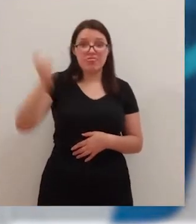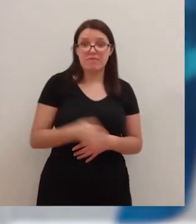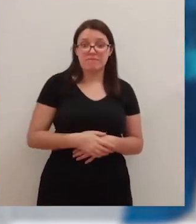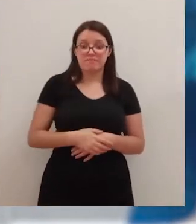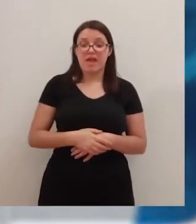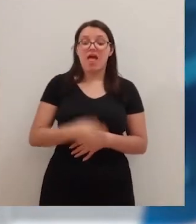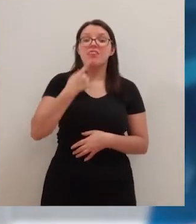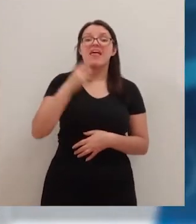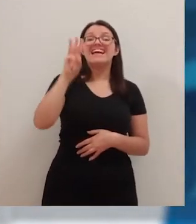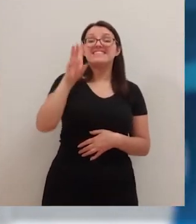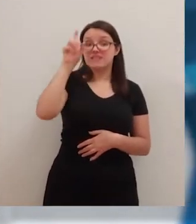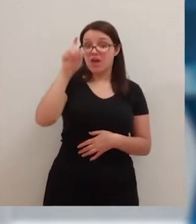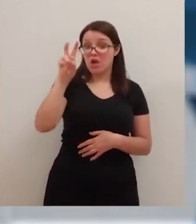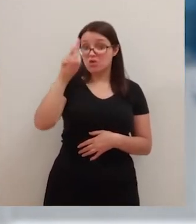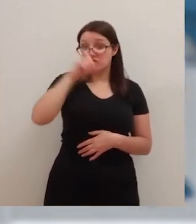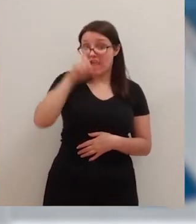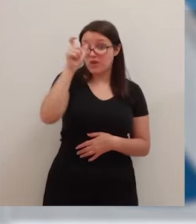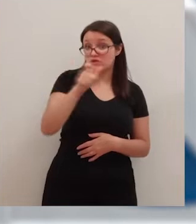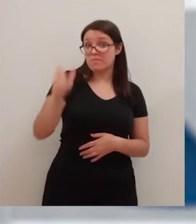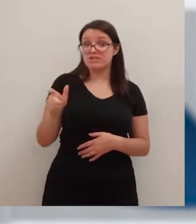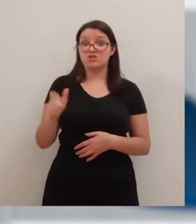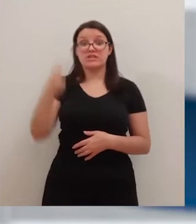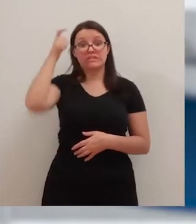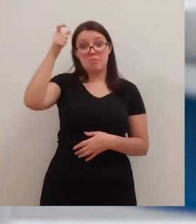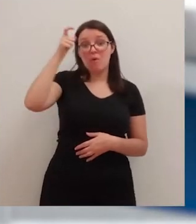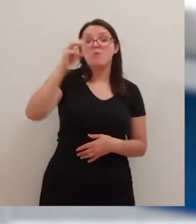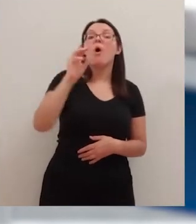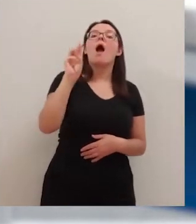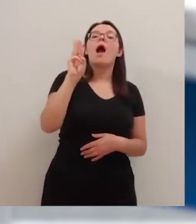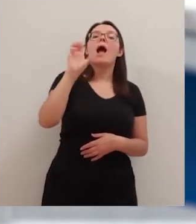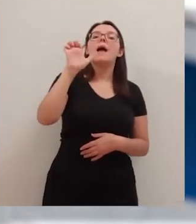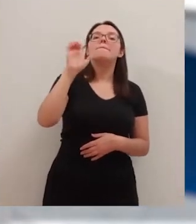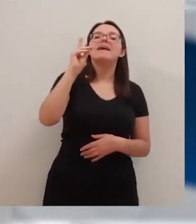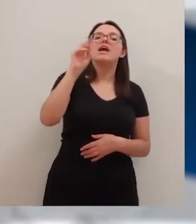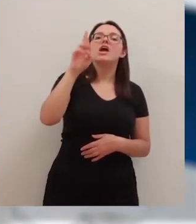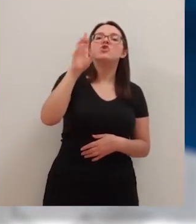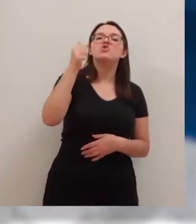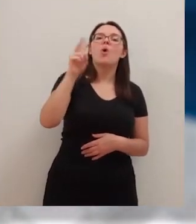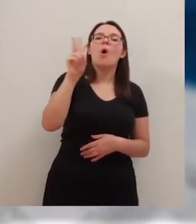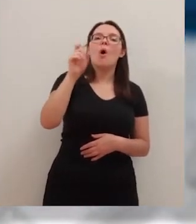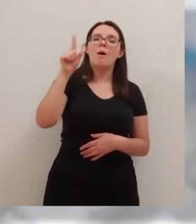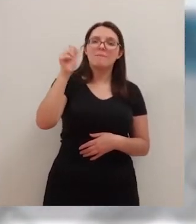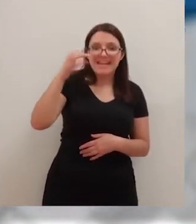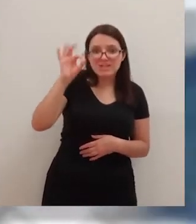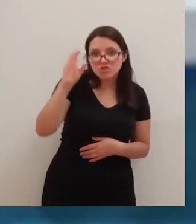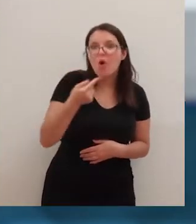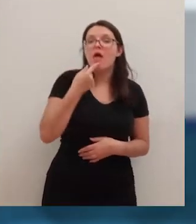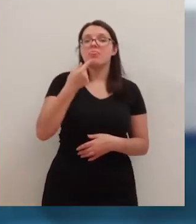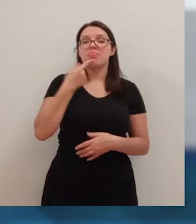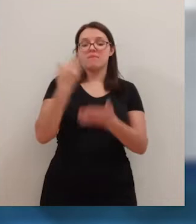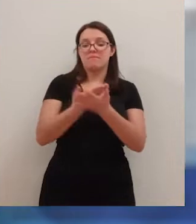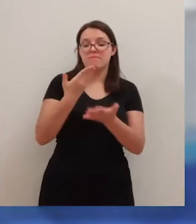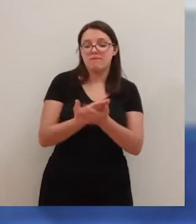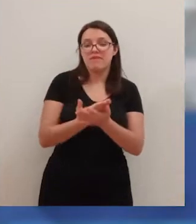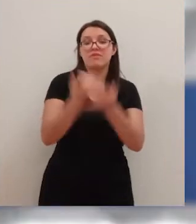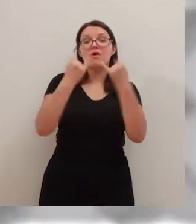32 años llevan los vecinos de Peroblasco reivindicando la mejora de servicios con una celebración única en España.